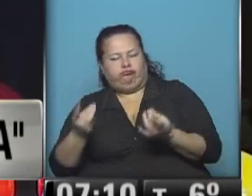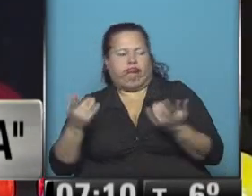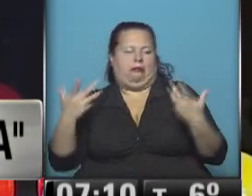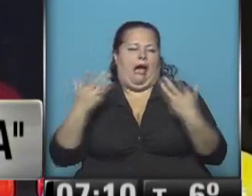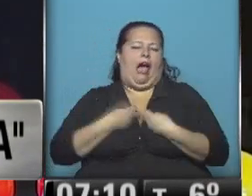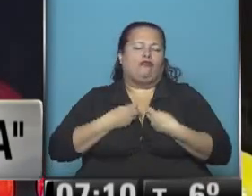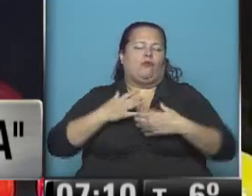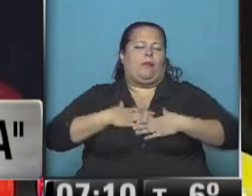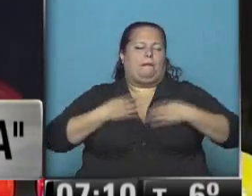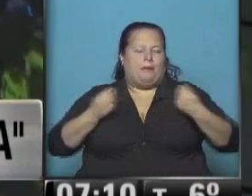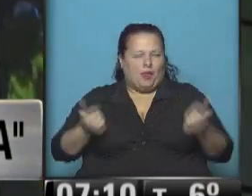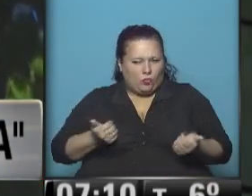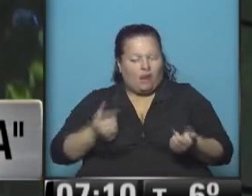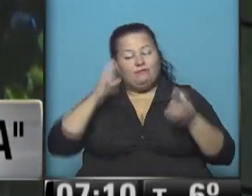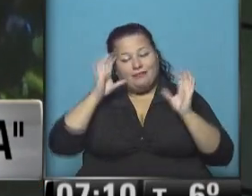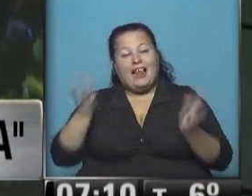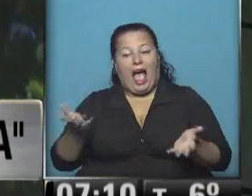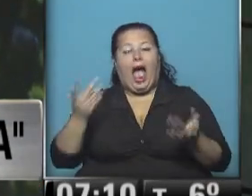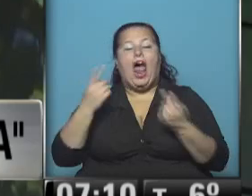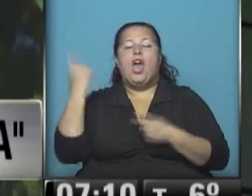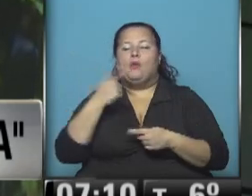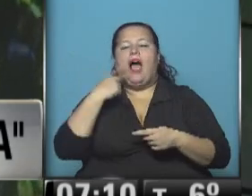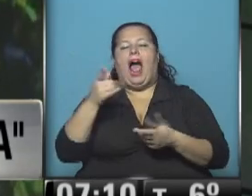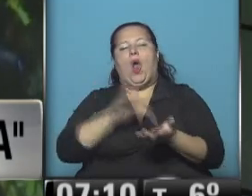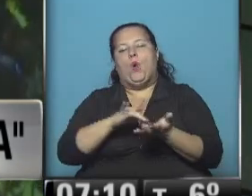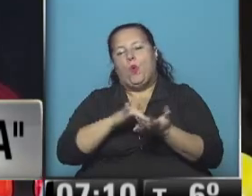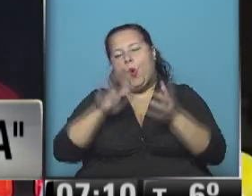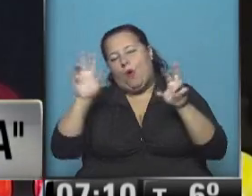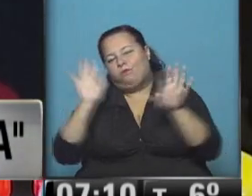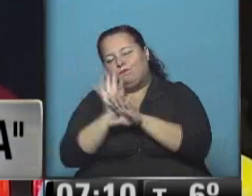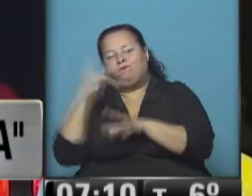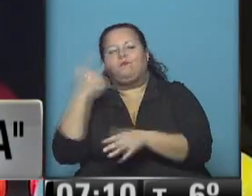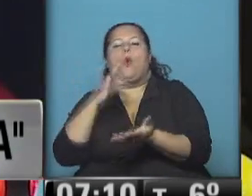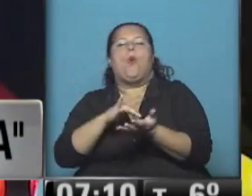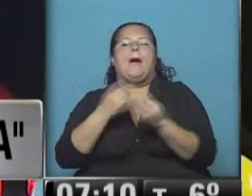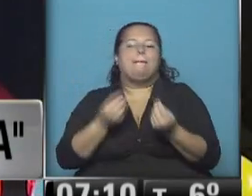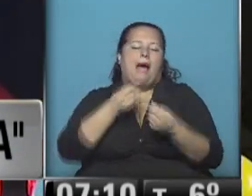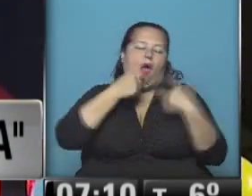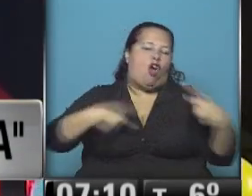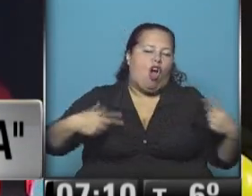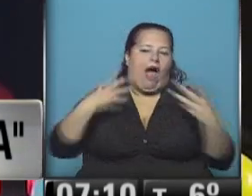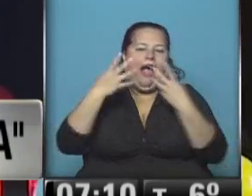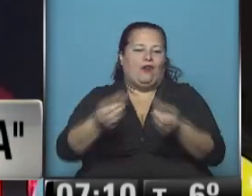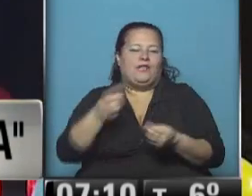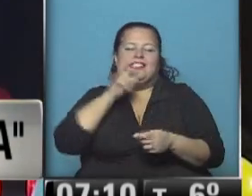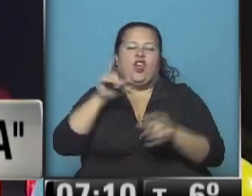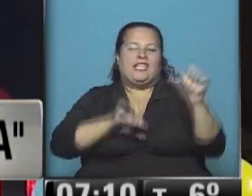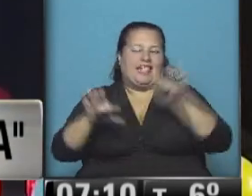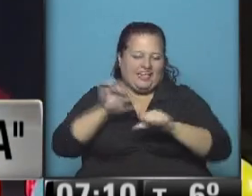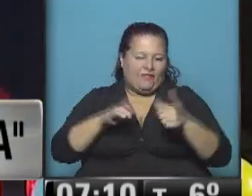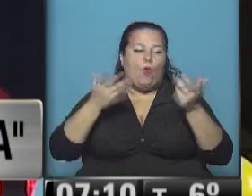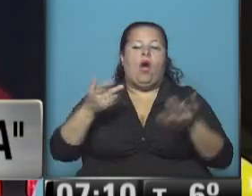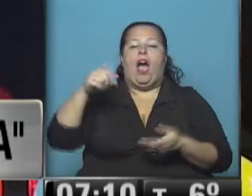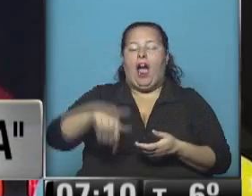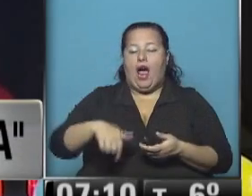ayuda espiritual. Recordemos, claro, muchos utilizan la bruja, entre comillas, simplemente para cualquier tipo de ayuda que no sea científica. Bueno, en este